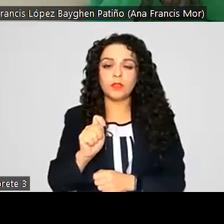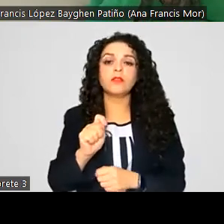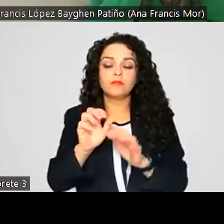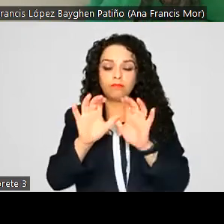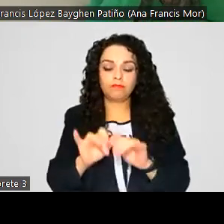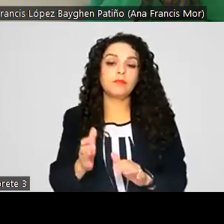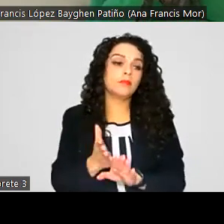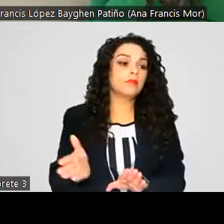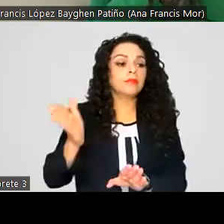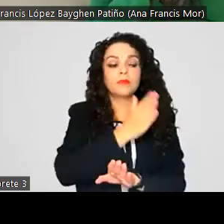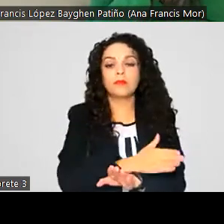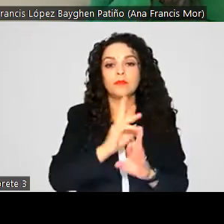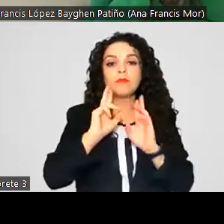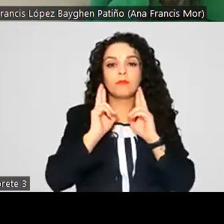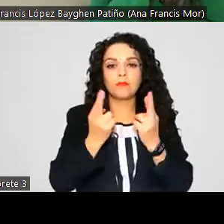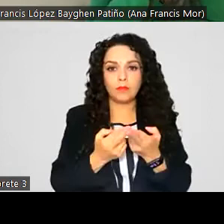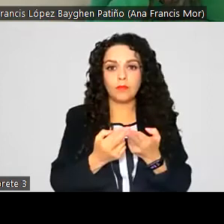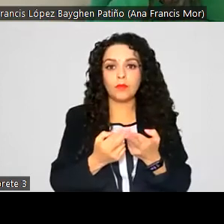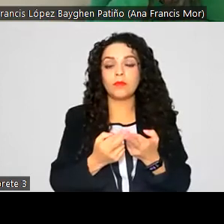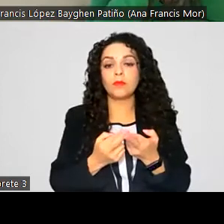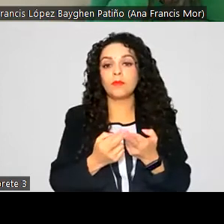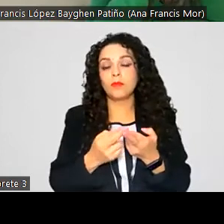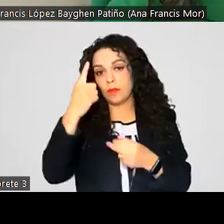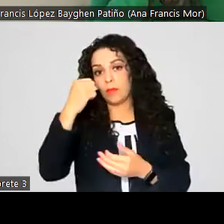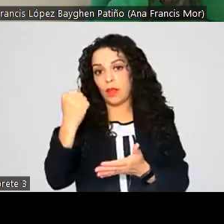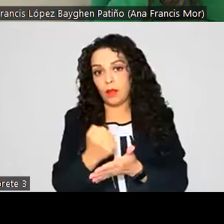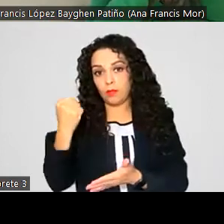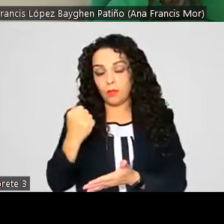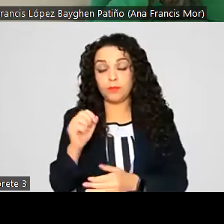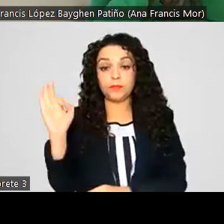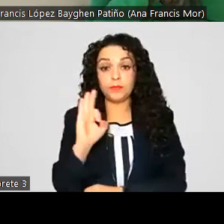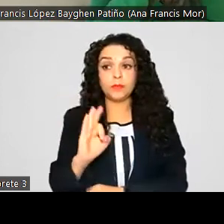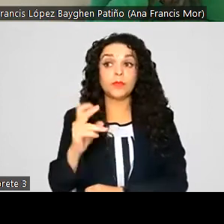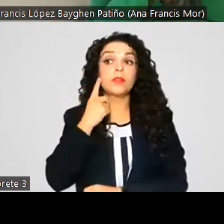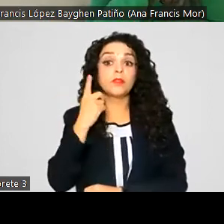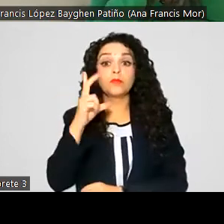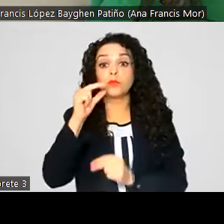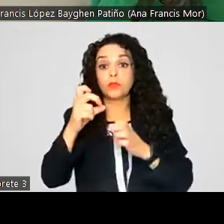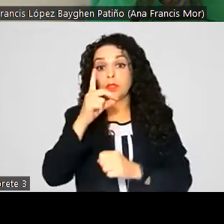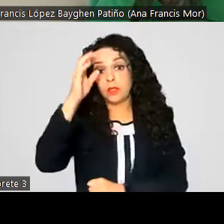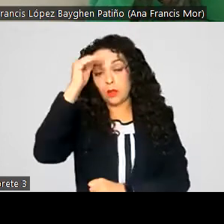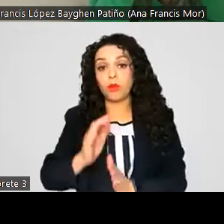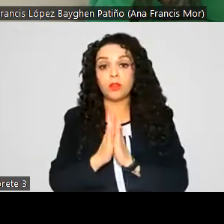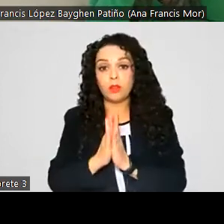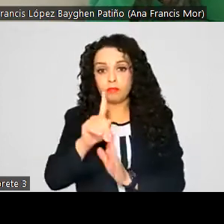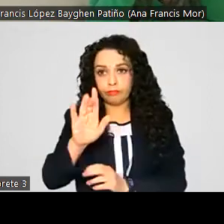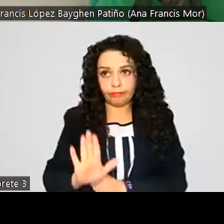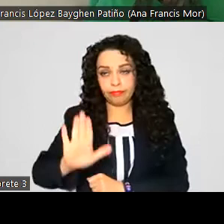encuentran a favor de su aprobación. Si alguna diputada se encuentra en contra, se le solicita manifestarlo de viva voz.